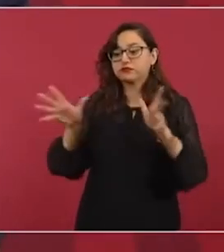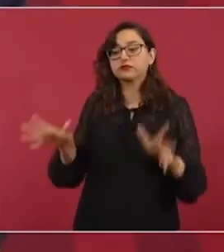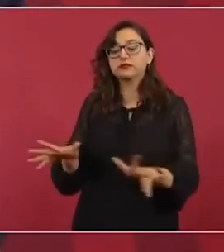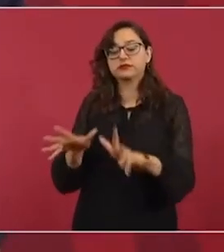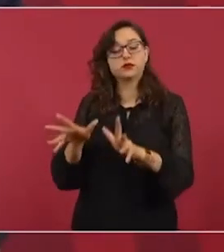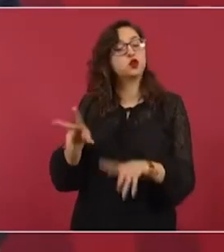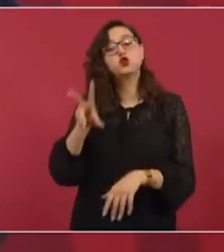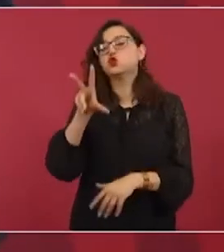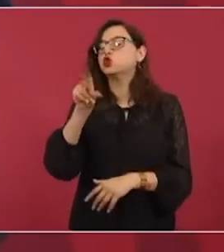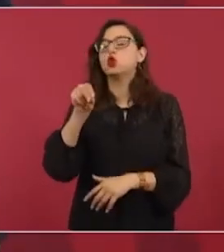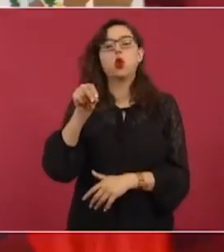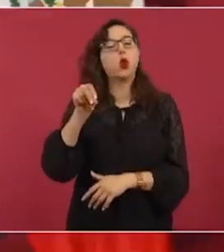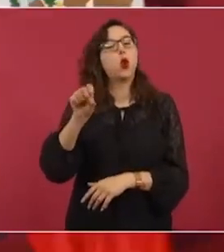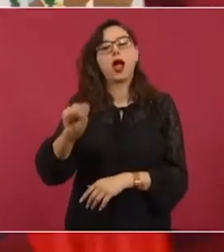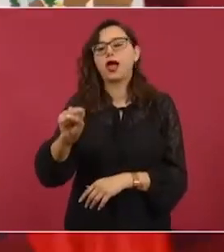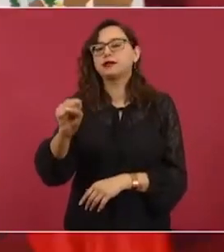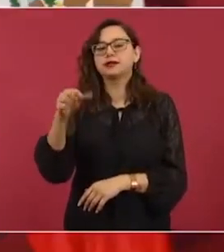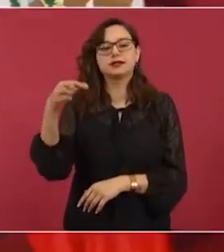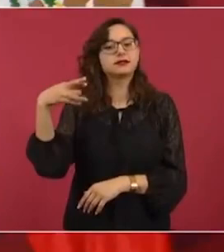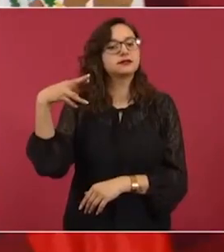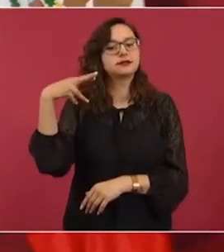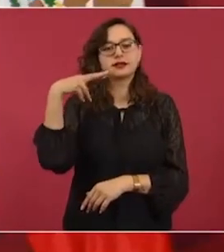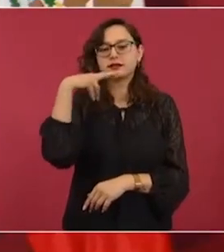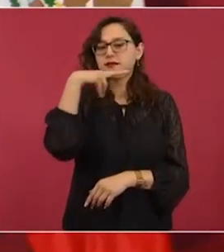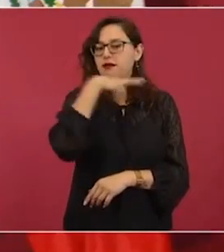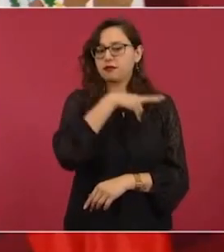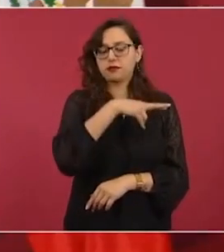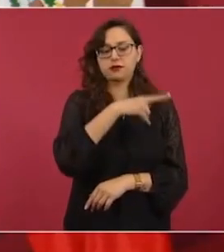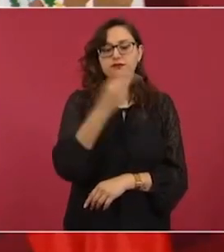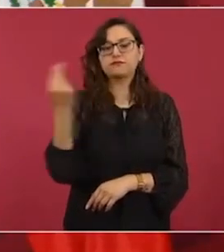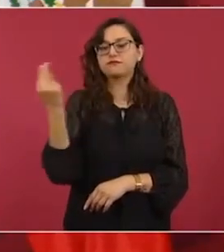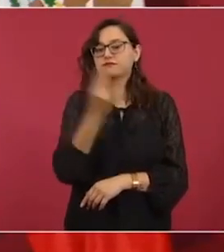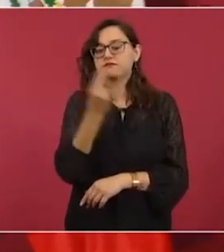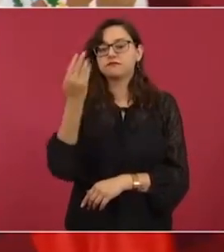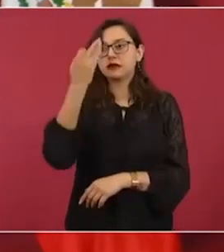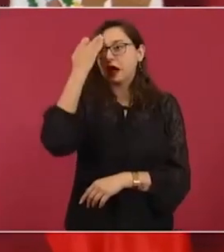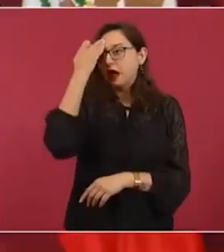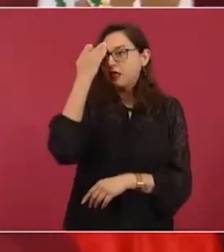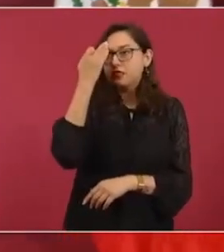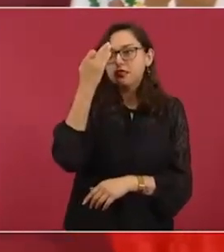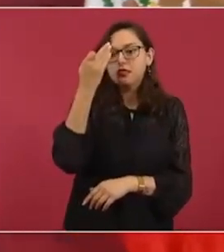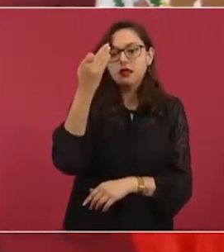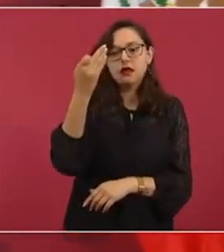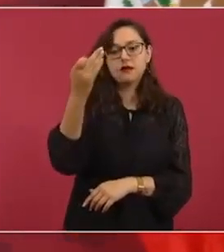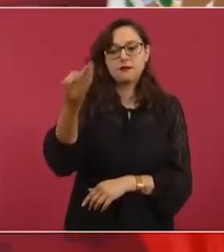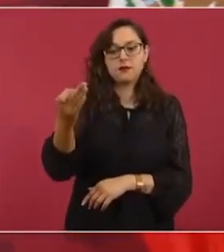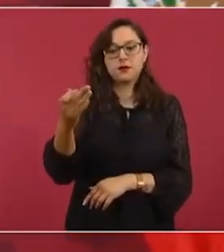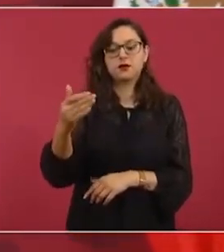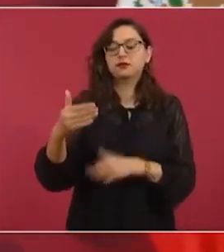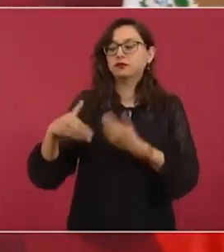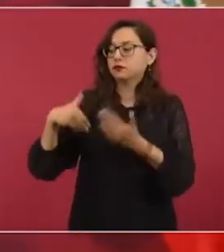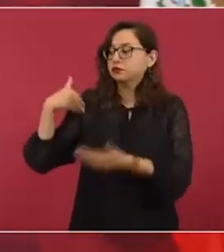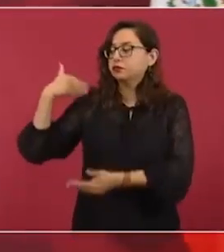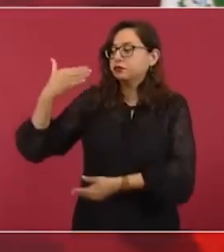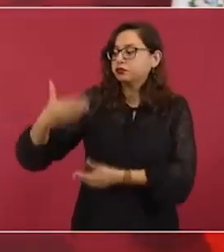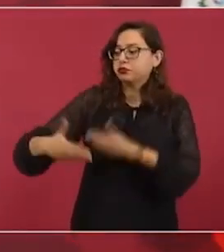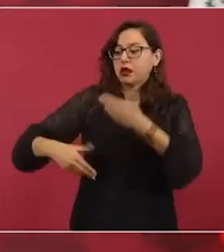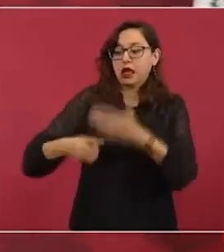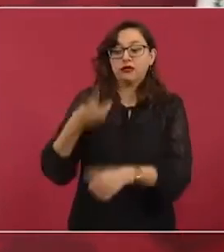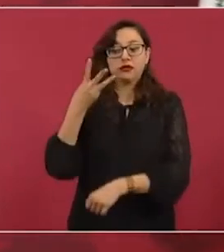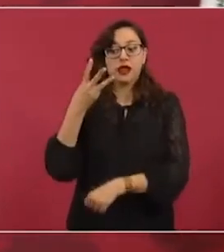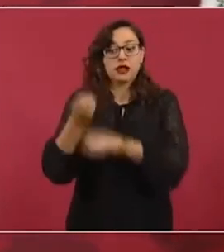dé frutos, es ahora que empezamos a tener